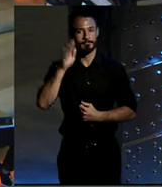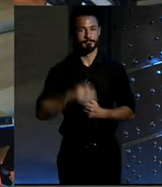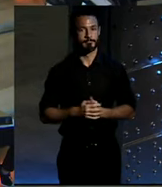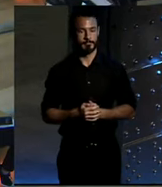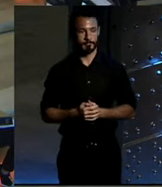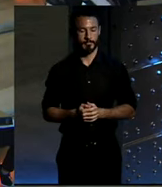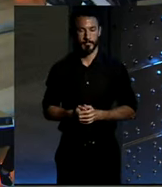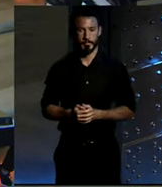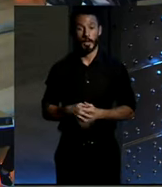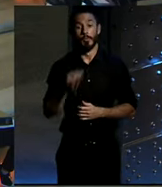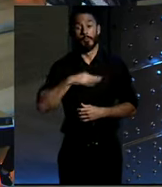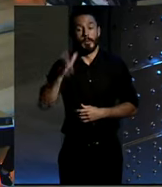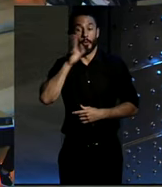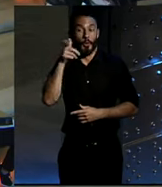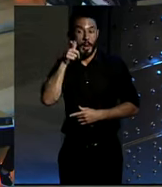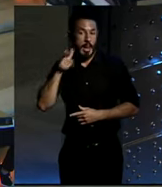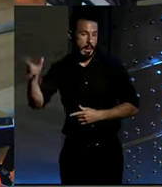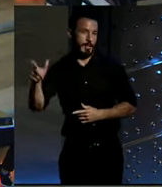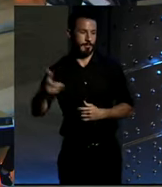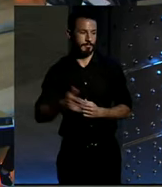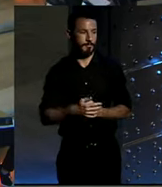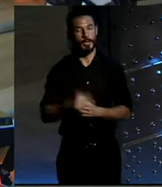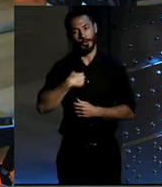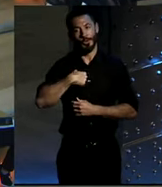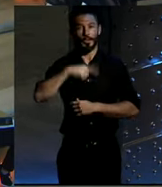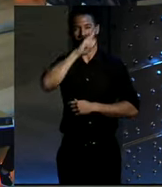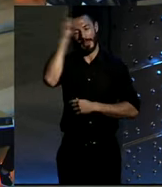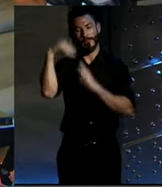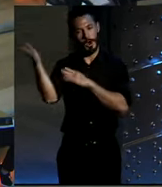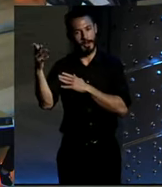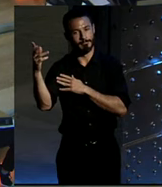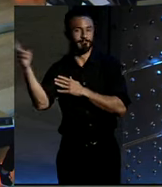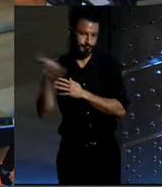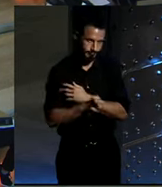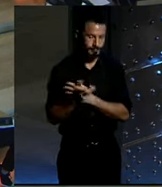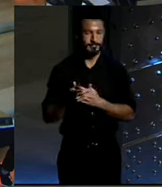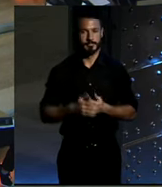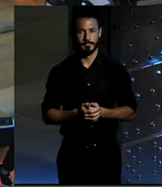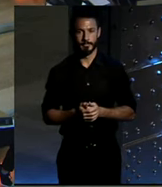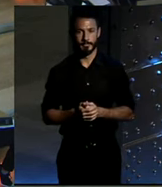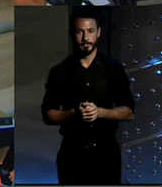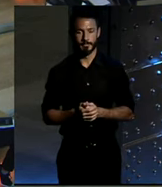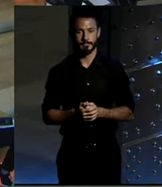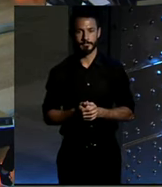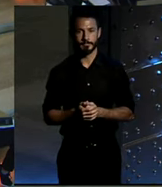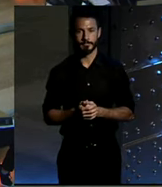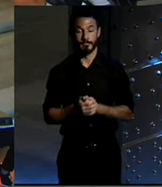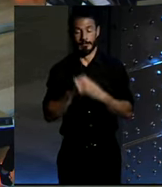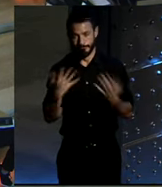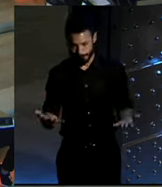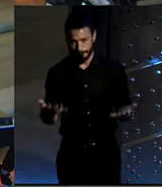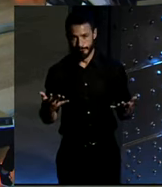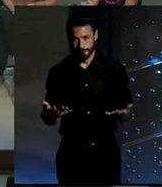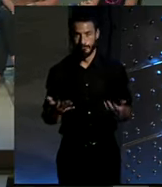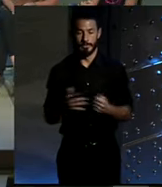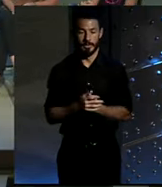Posiblemente porque vienen de muy lejos. Esto no es representativo. Bueno. También vienen a un acto sobre la bicicleta, con lo cual siempre